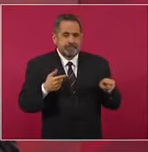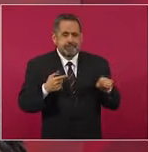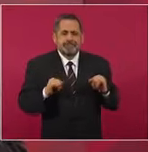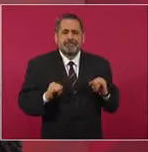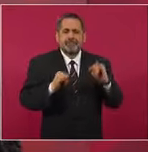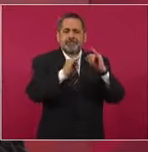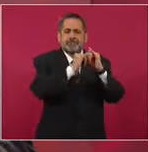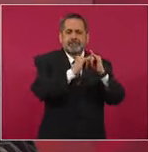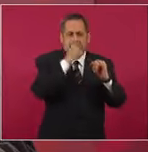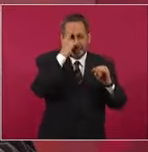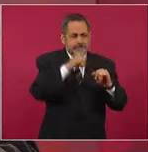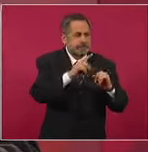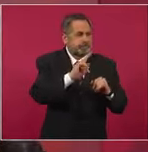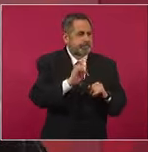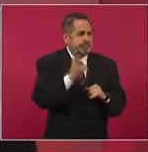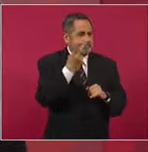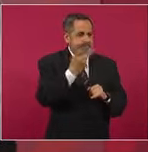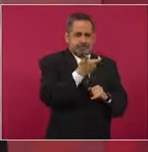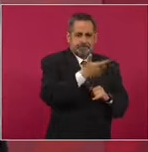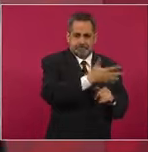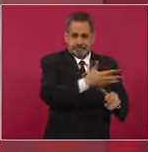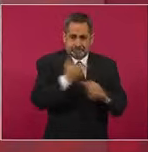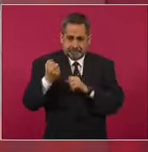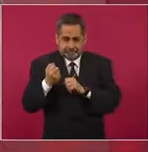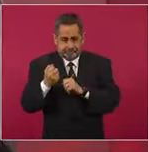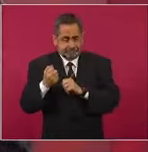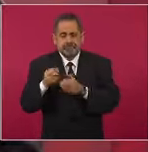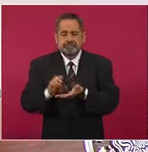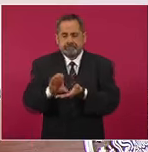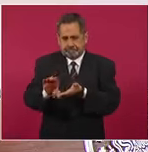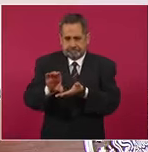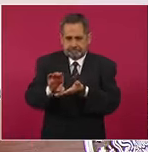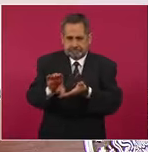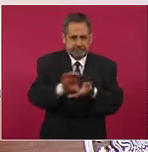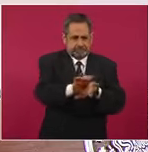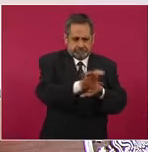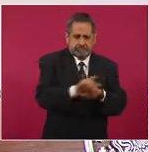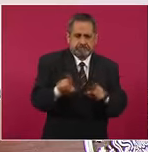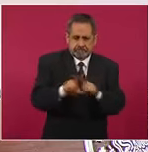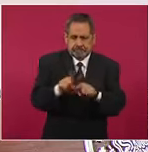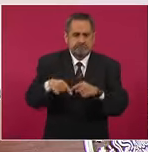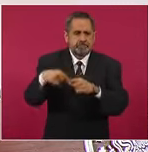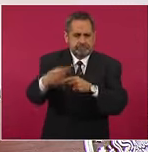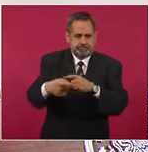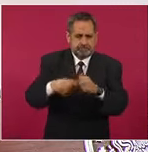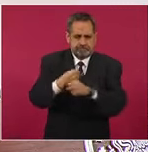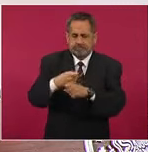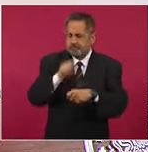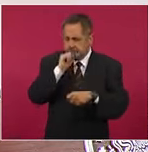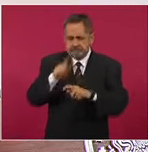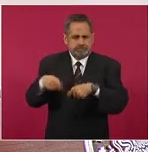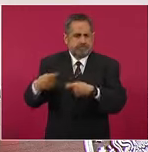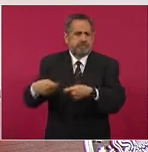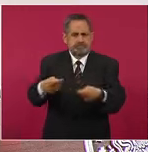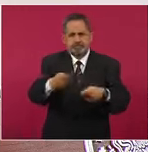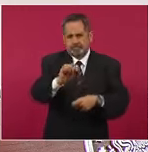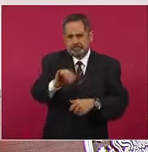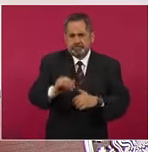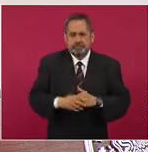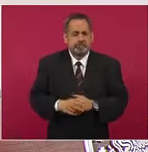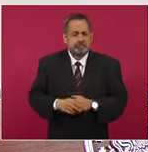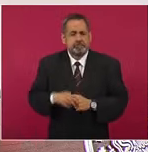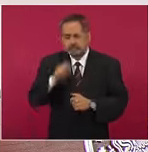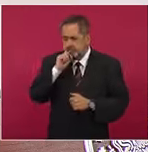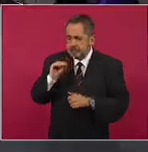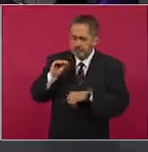para Devolverle al Pueblo lo Robado, entonces les va a tocar también este año, en su momento, van a